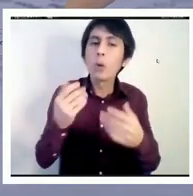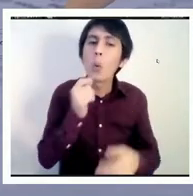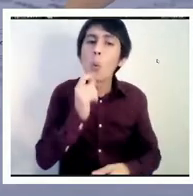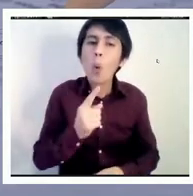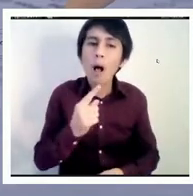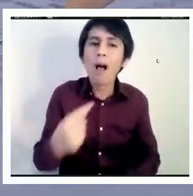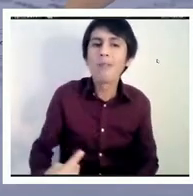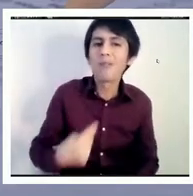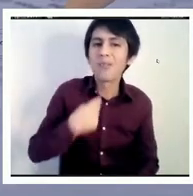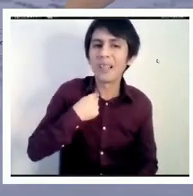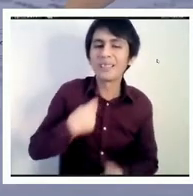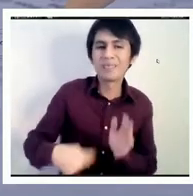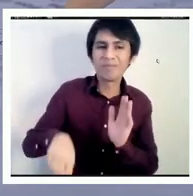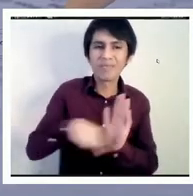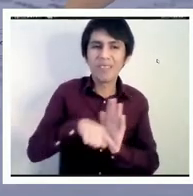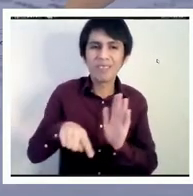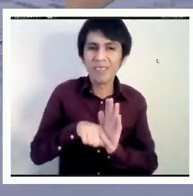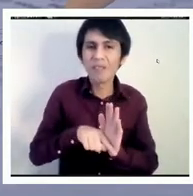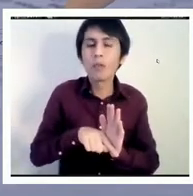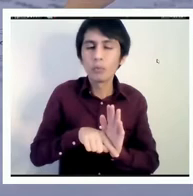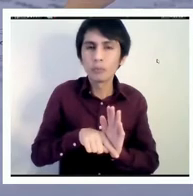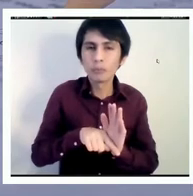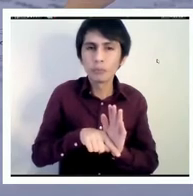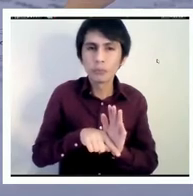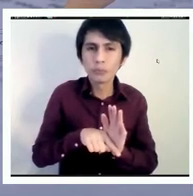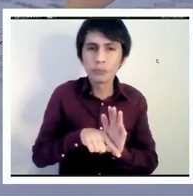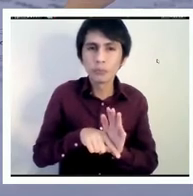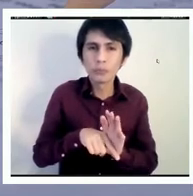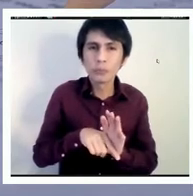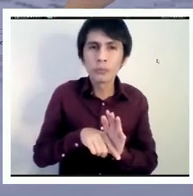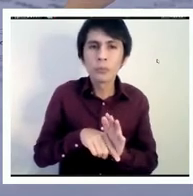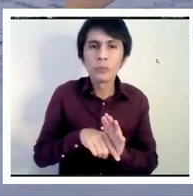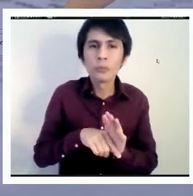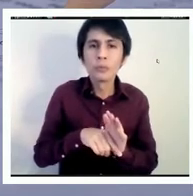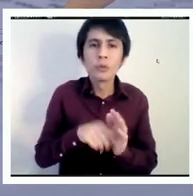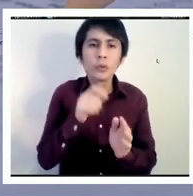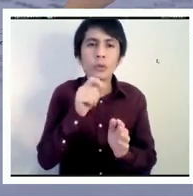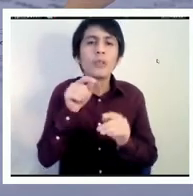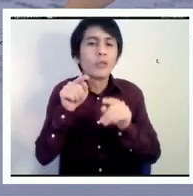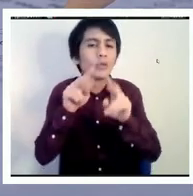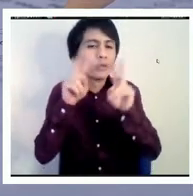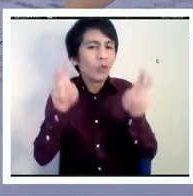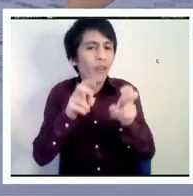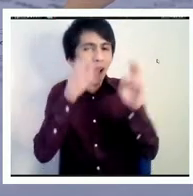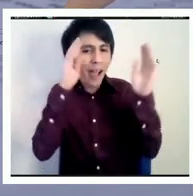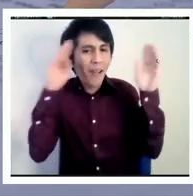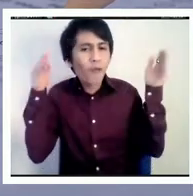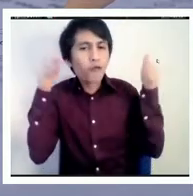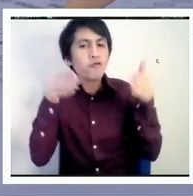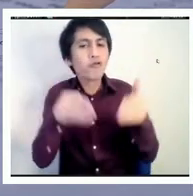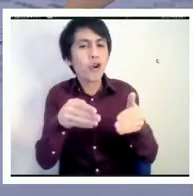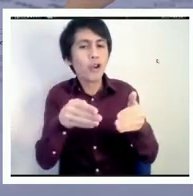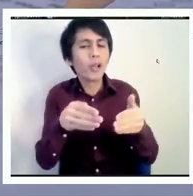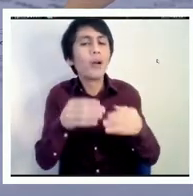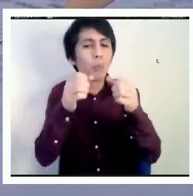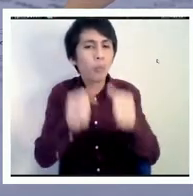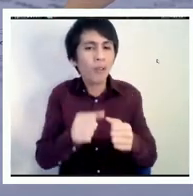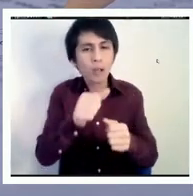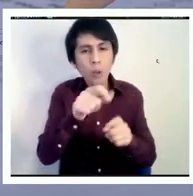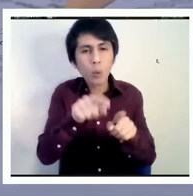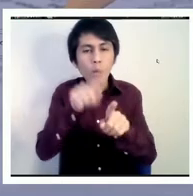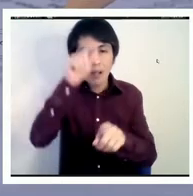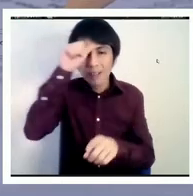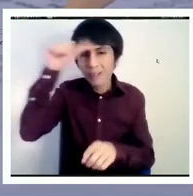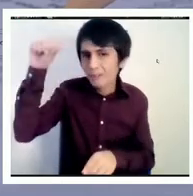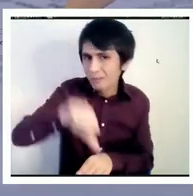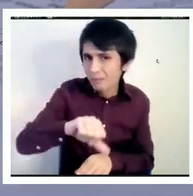acerca de tener estos enfoques que pueden ser sancionatorios y este es